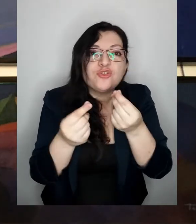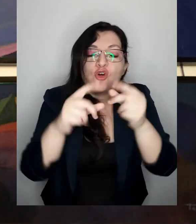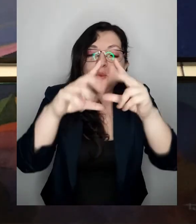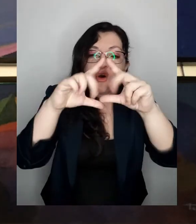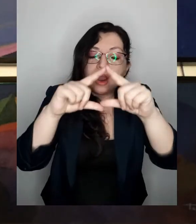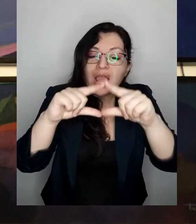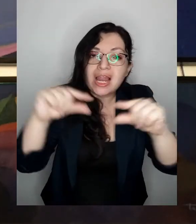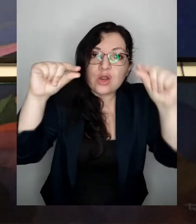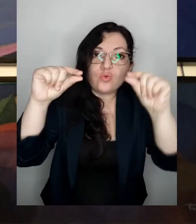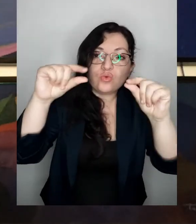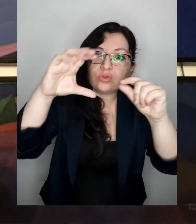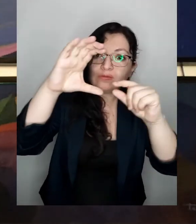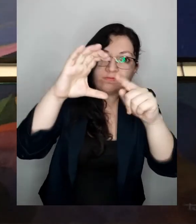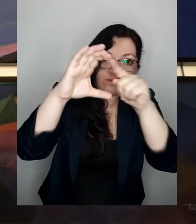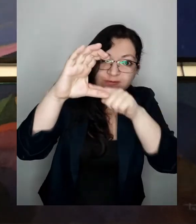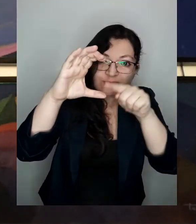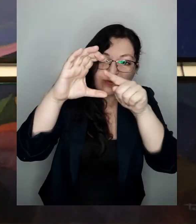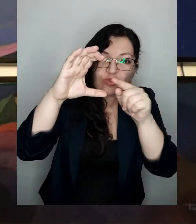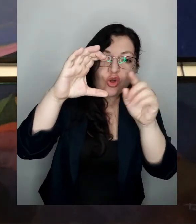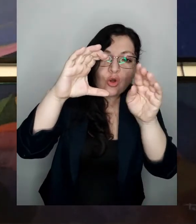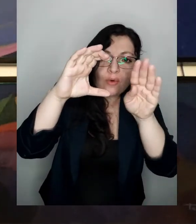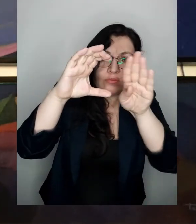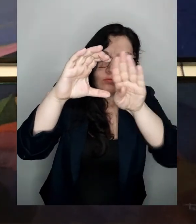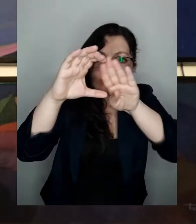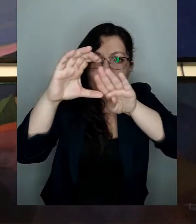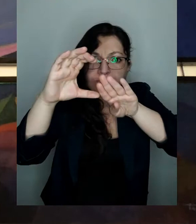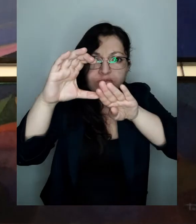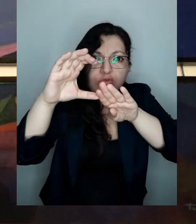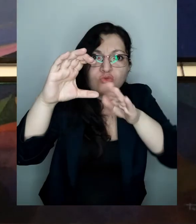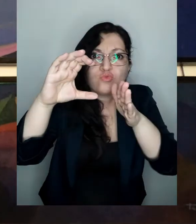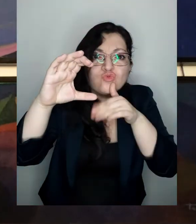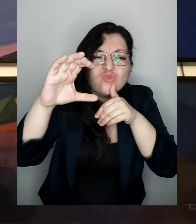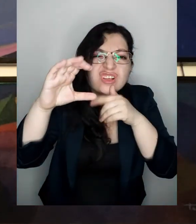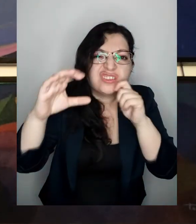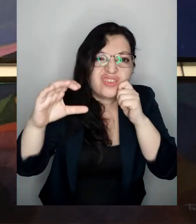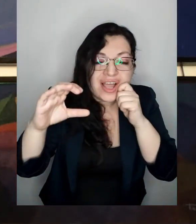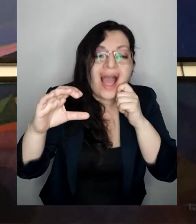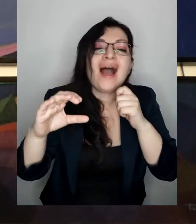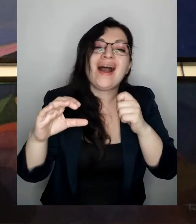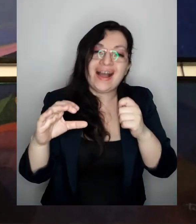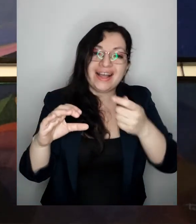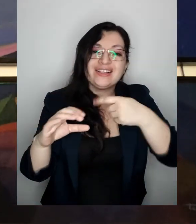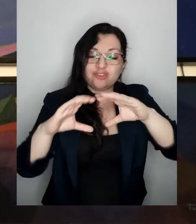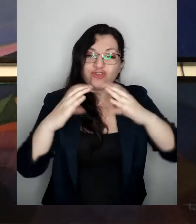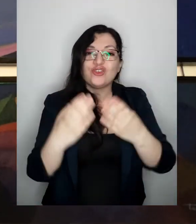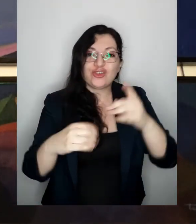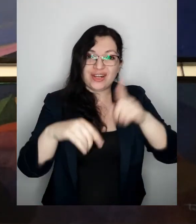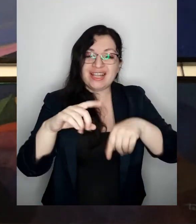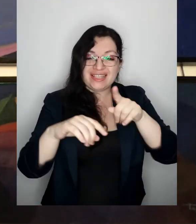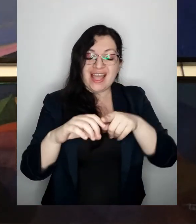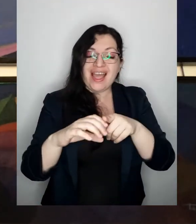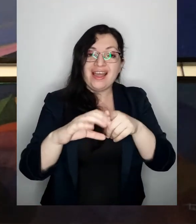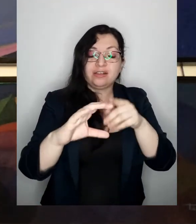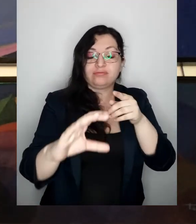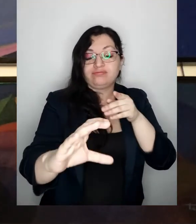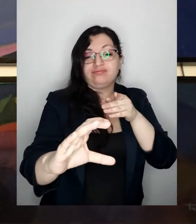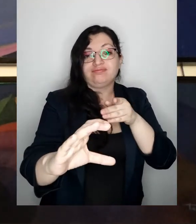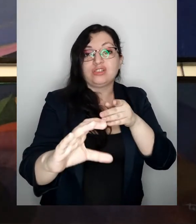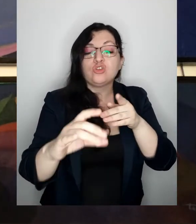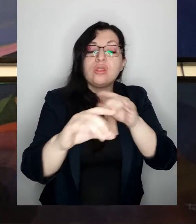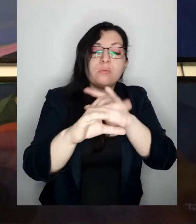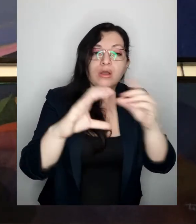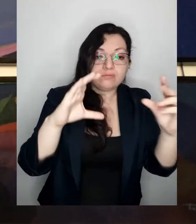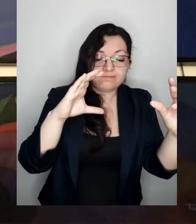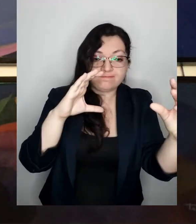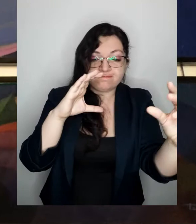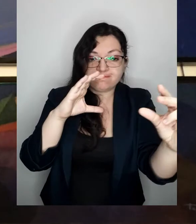y en realidad es solamente la sombra de la tierra redonda cayendo sobre la luna sigue pasando el tiempo se nos sigue desapareciendo